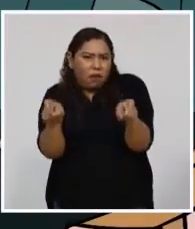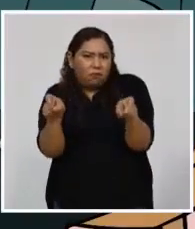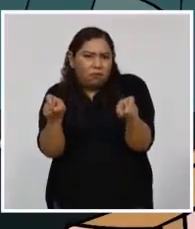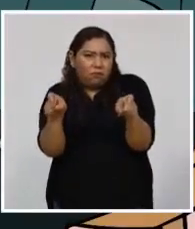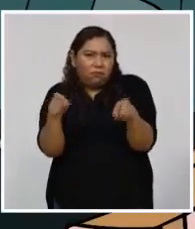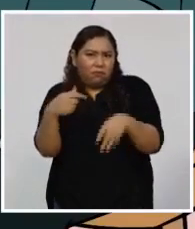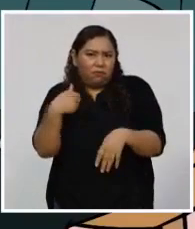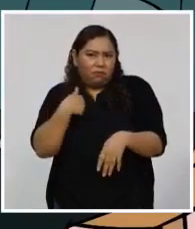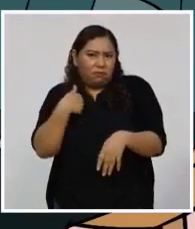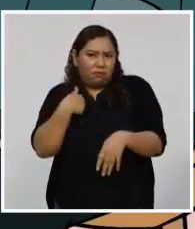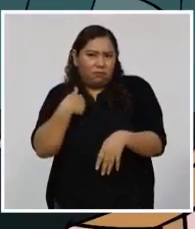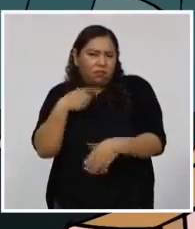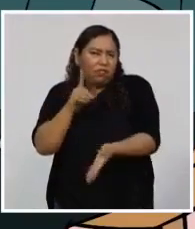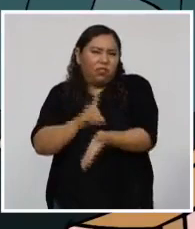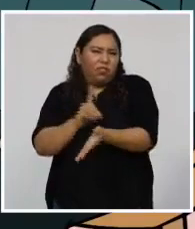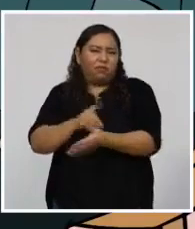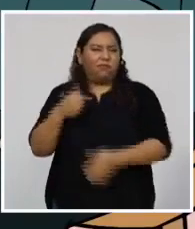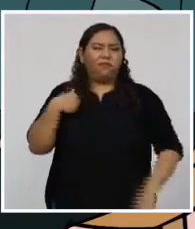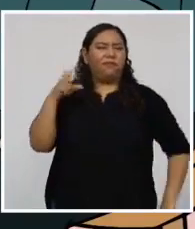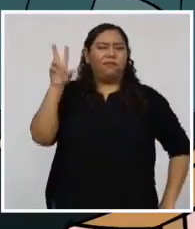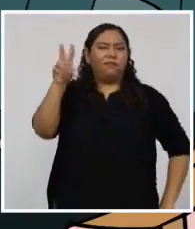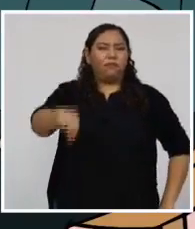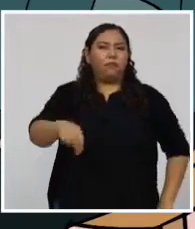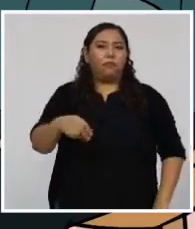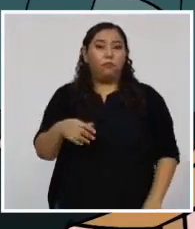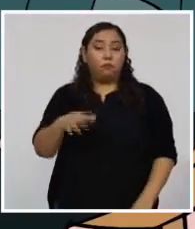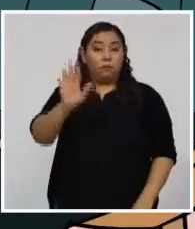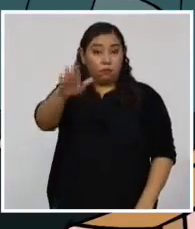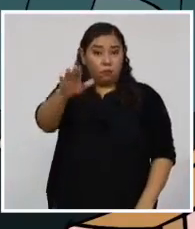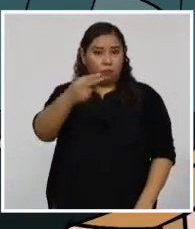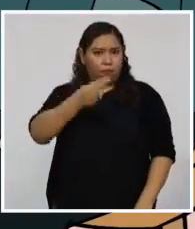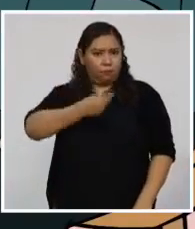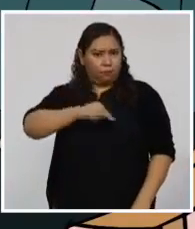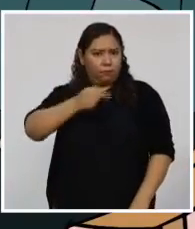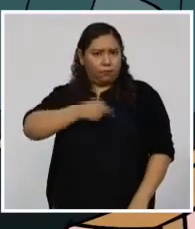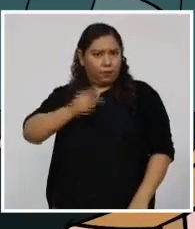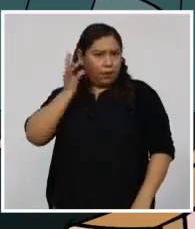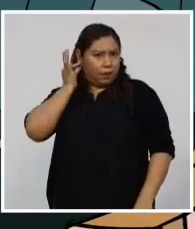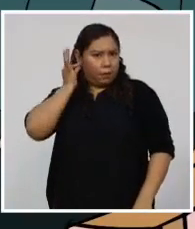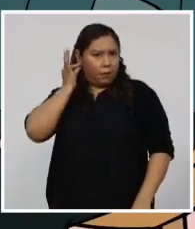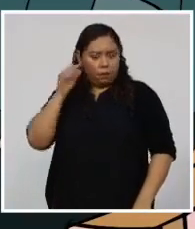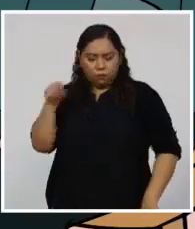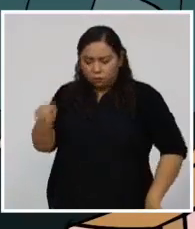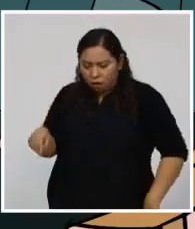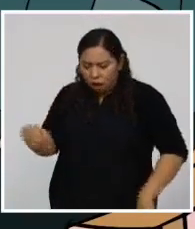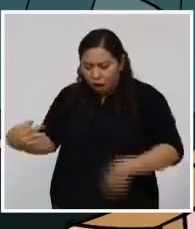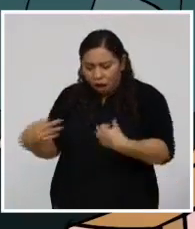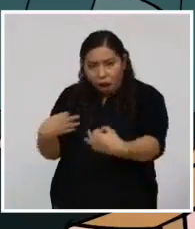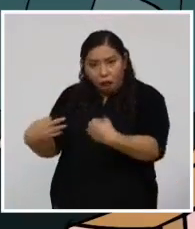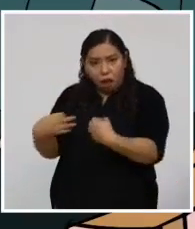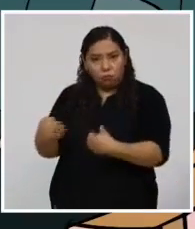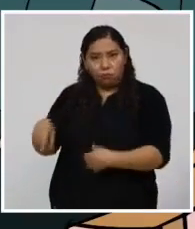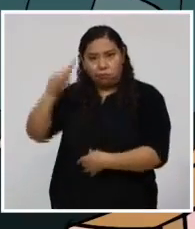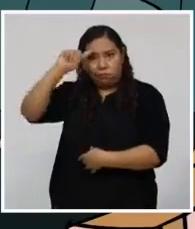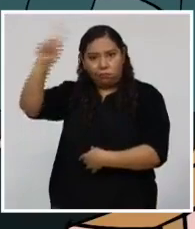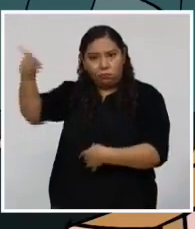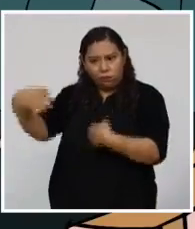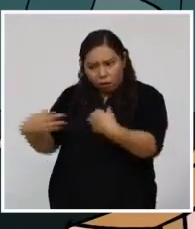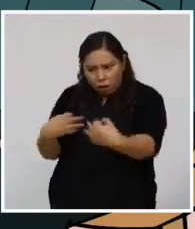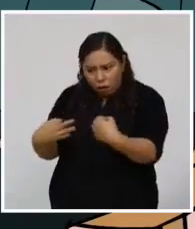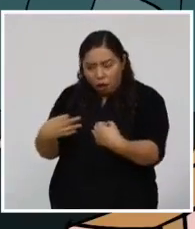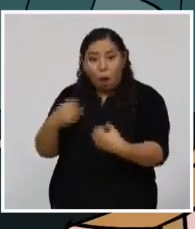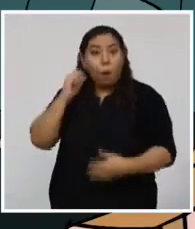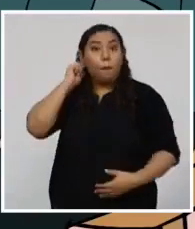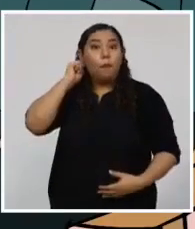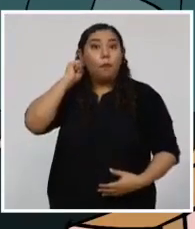Pero mi nieta Paola, que es una niña muy inteligente, me explicó que las mujeres adultas mayores como yo, tienen más riesgo de